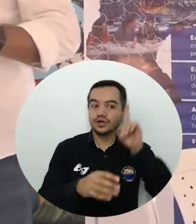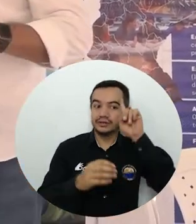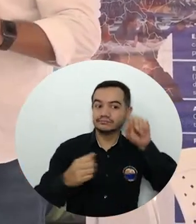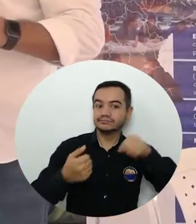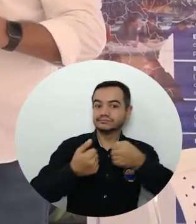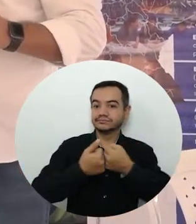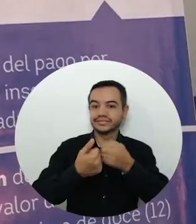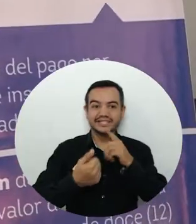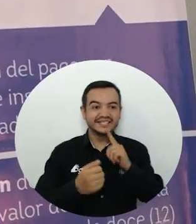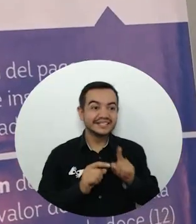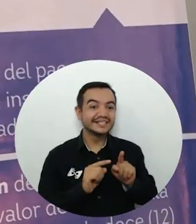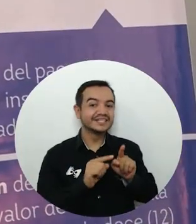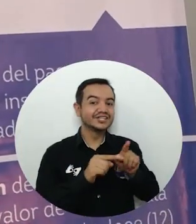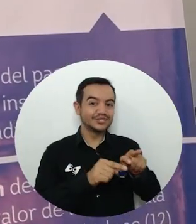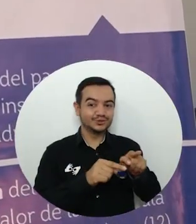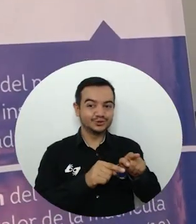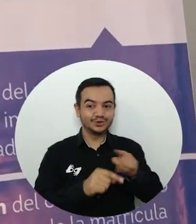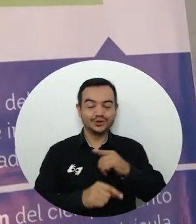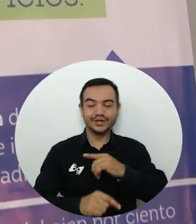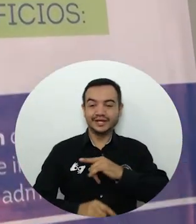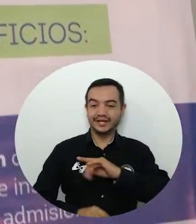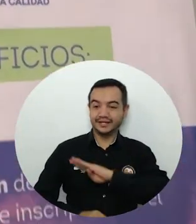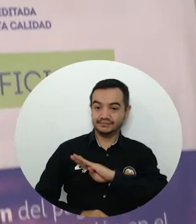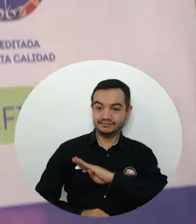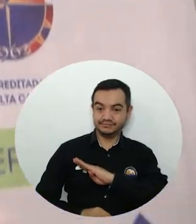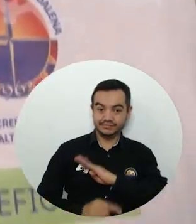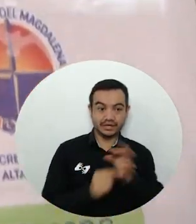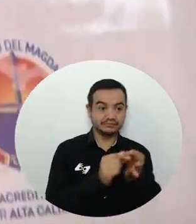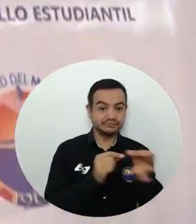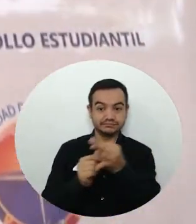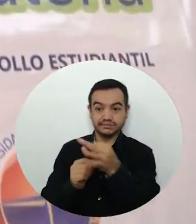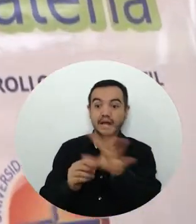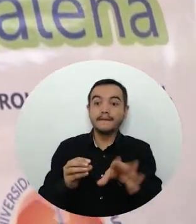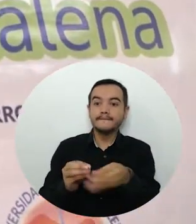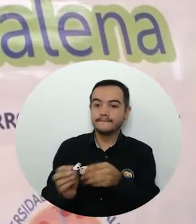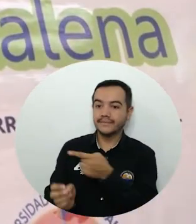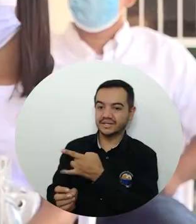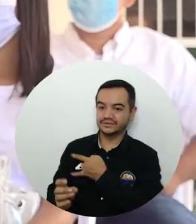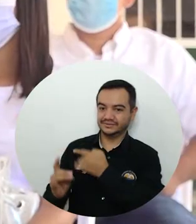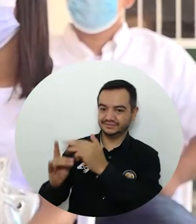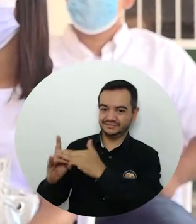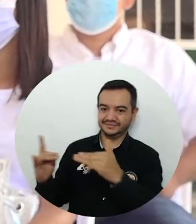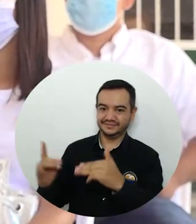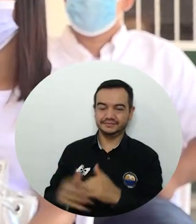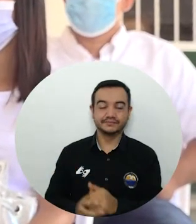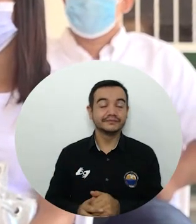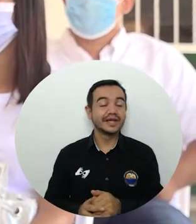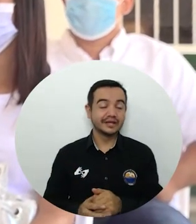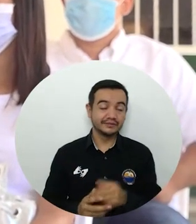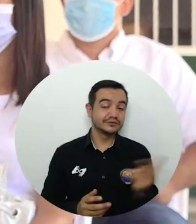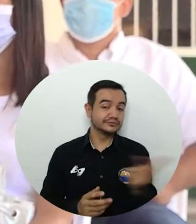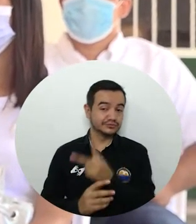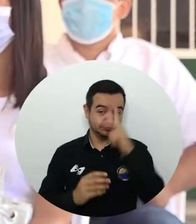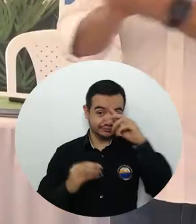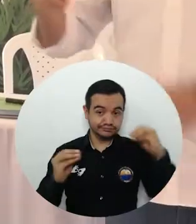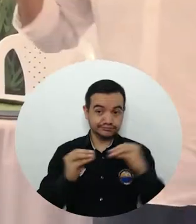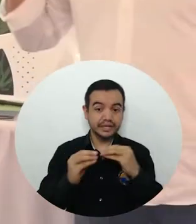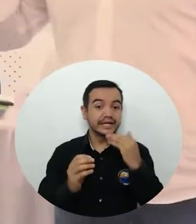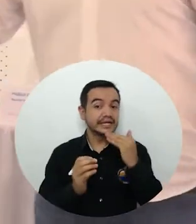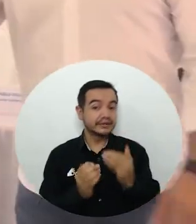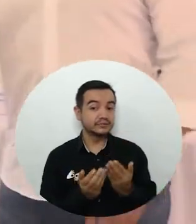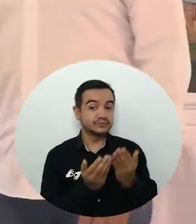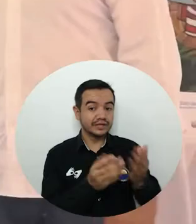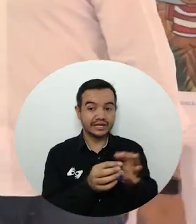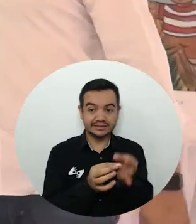gestión institucional y con las alianzas entre UNI Magdalena y las alcaldías municipales, las cuales, como en el